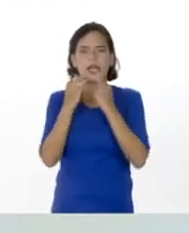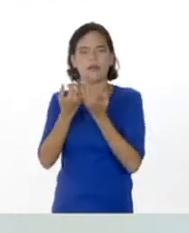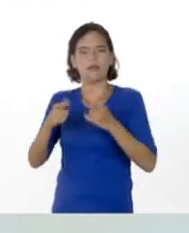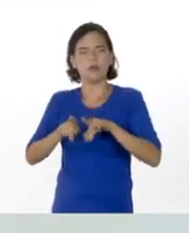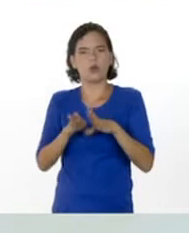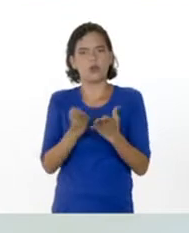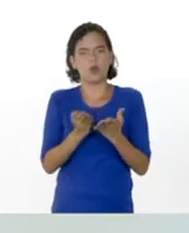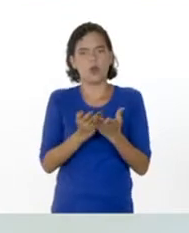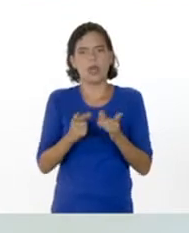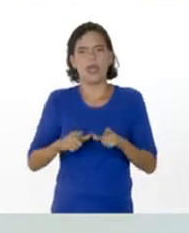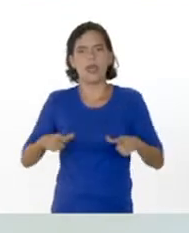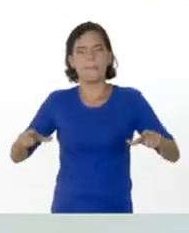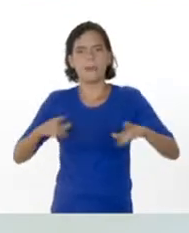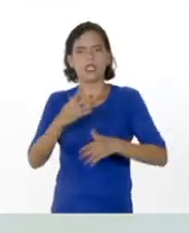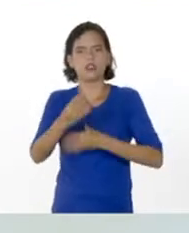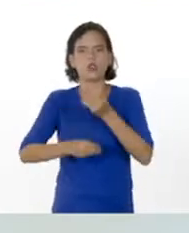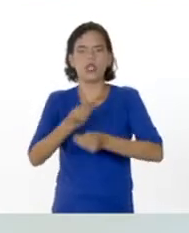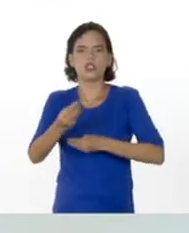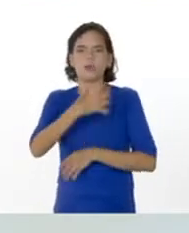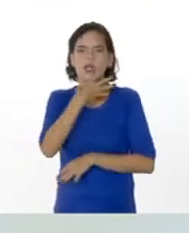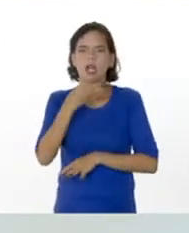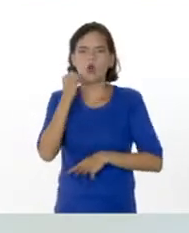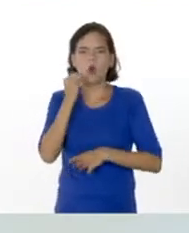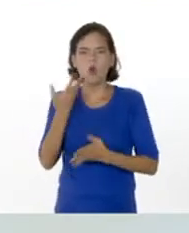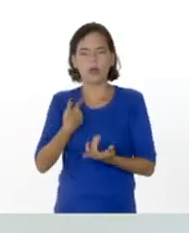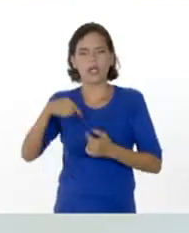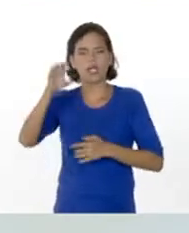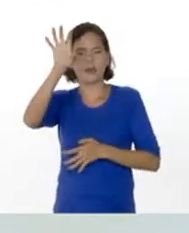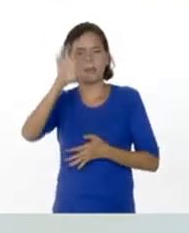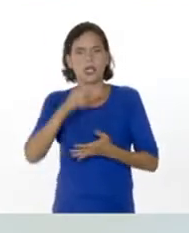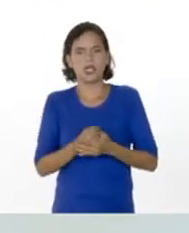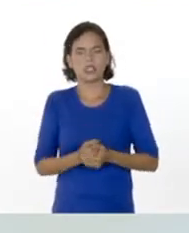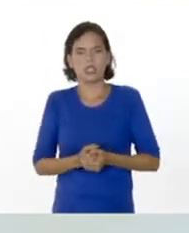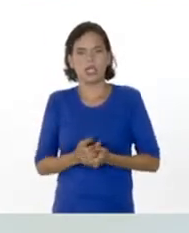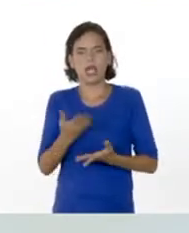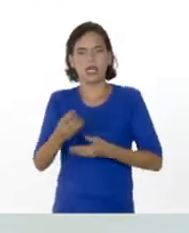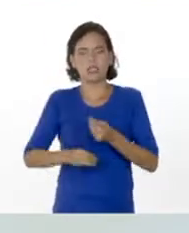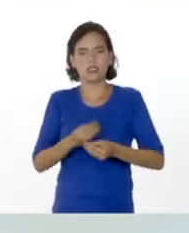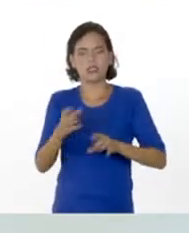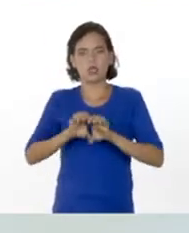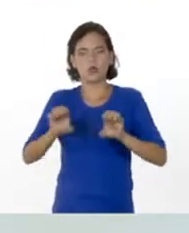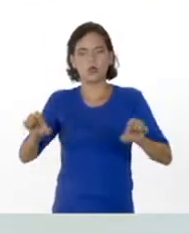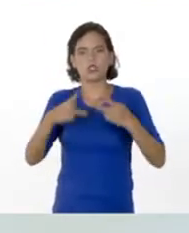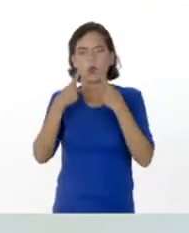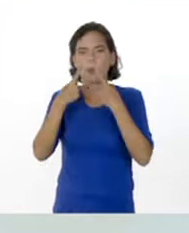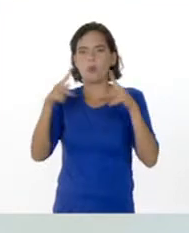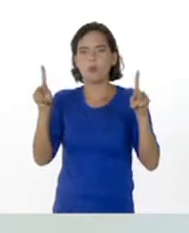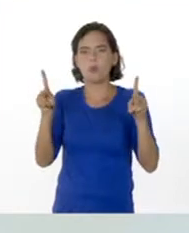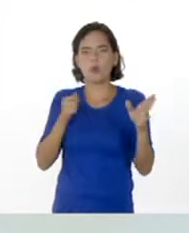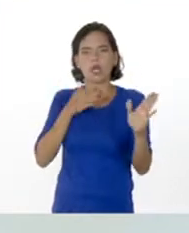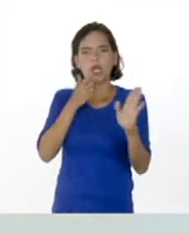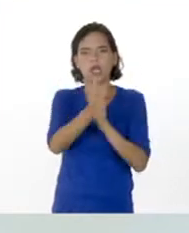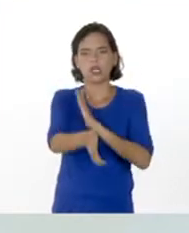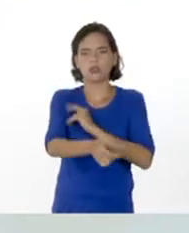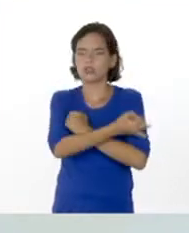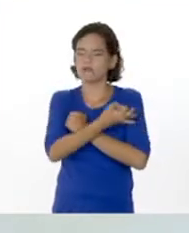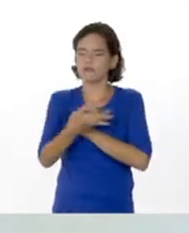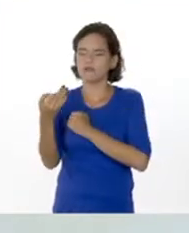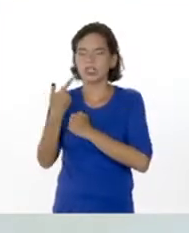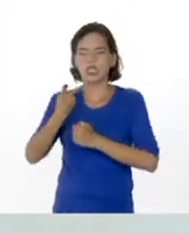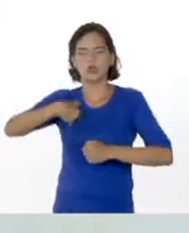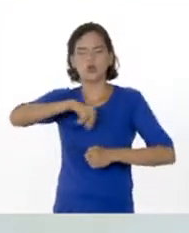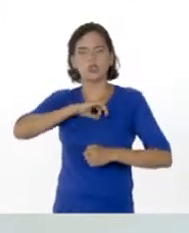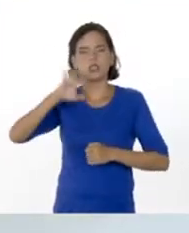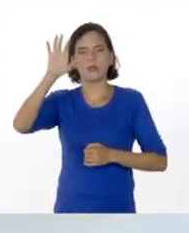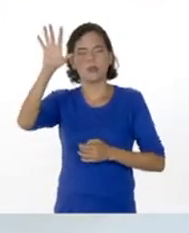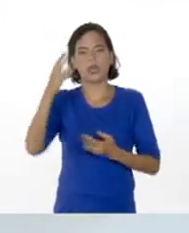una Escuela, espacio dedicado a los jóvenes y adolescentes de la patria, cumpliendo con la educación pública, gratuita de calidad en nuestro país. A